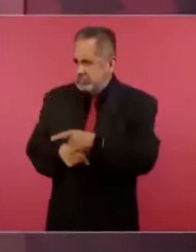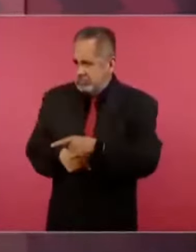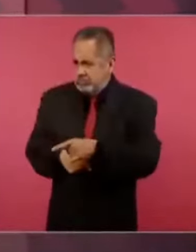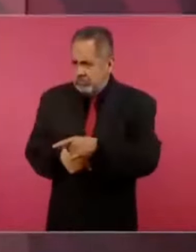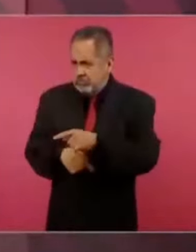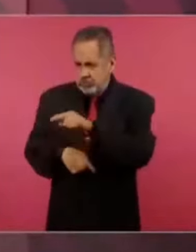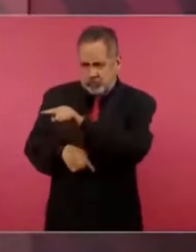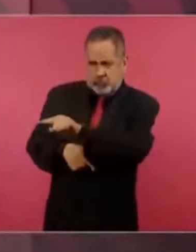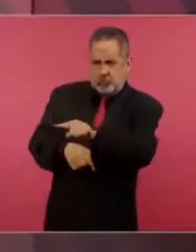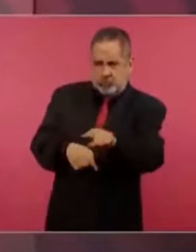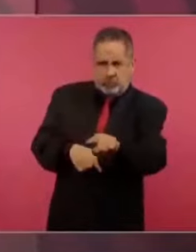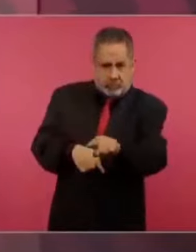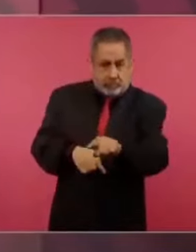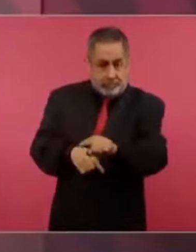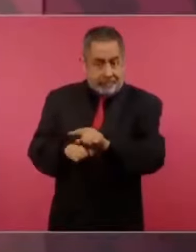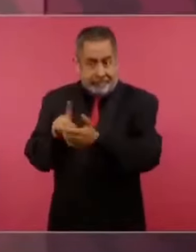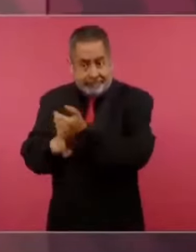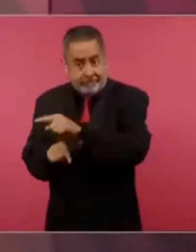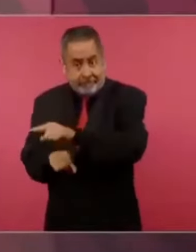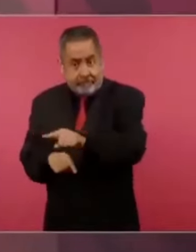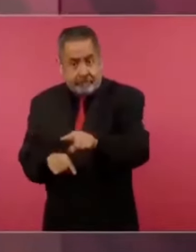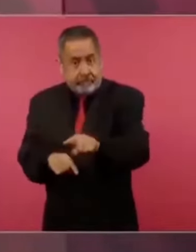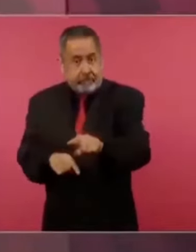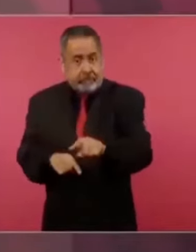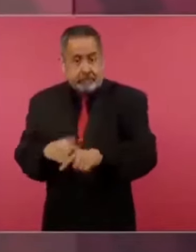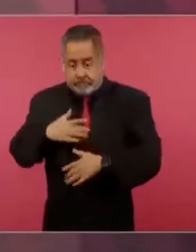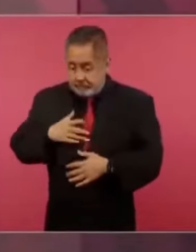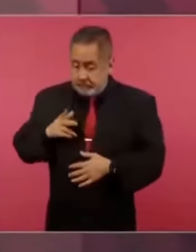les pagara